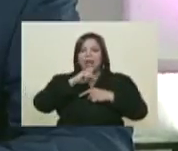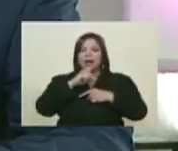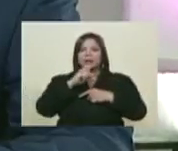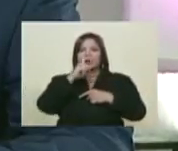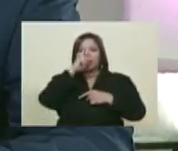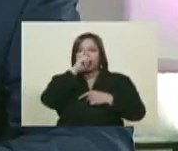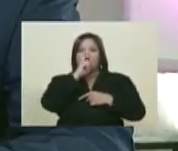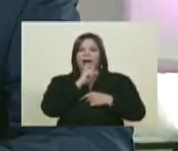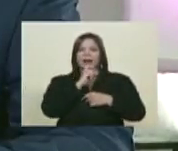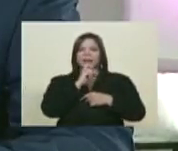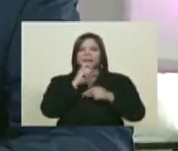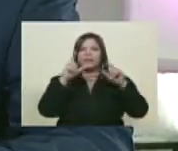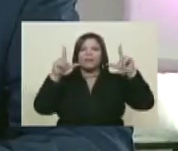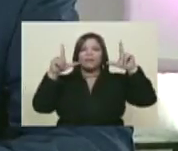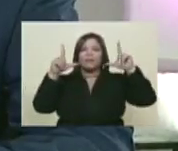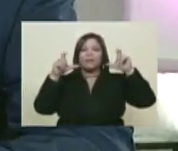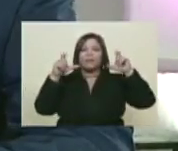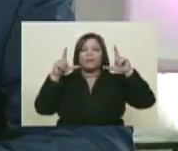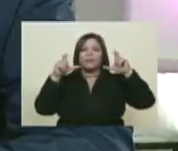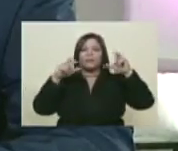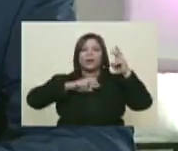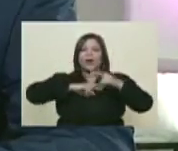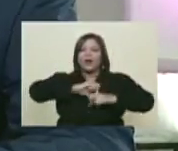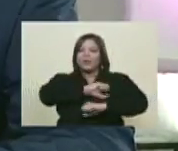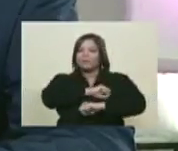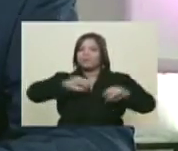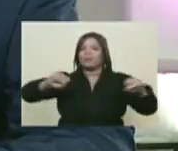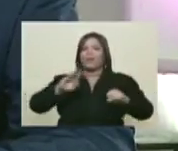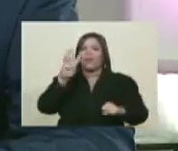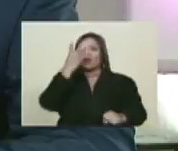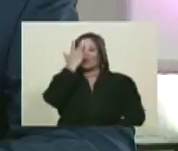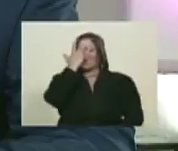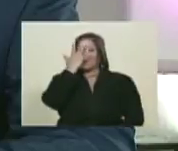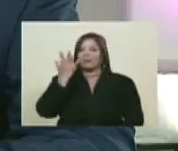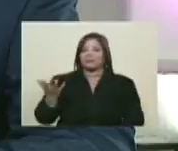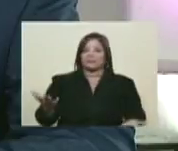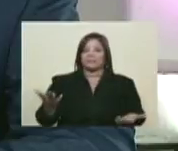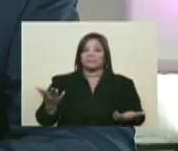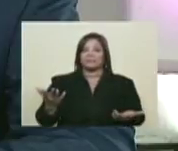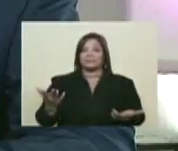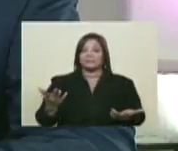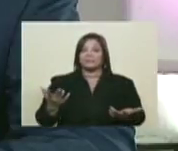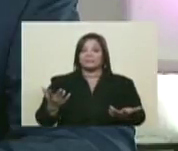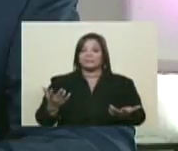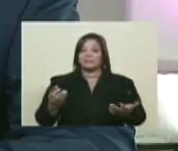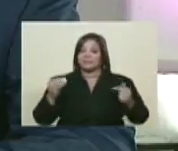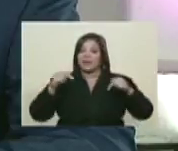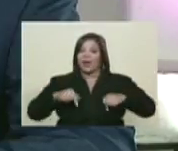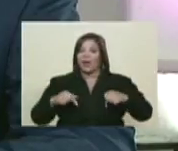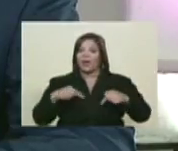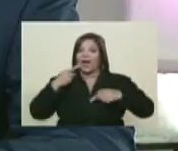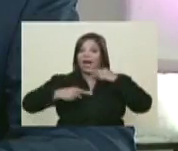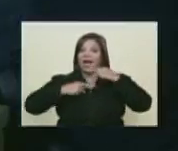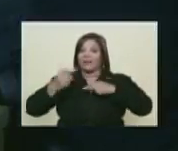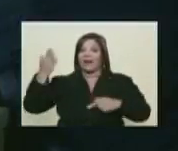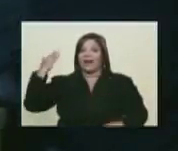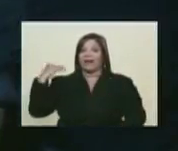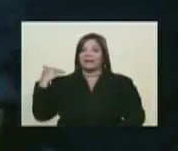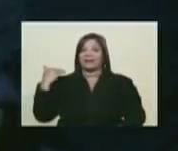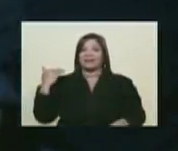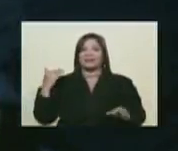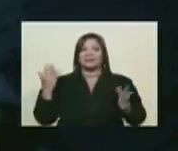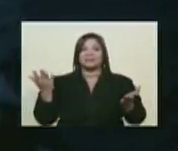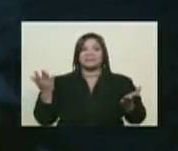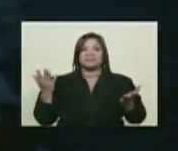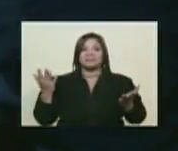el fotograma de la rebelión militar del 4 de febrero. Así es. Y vamos a lo que estábamos comentando antes, ¿no? Usualmente